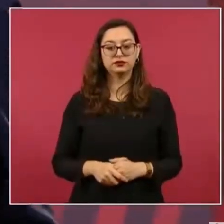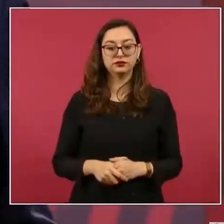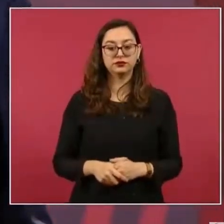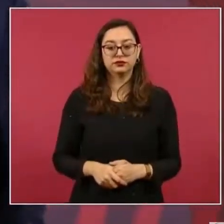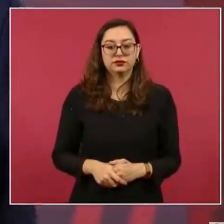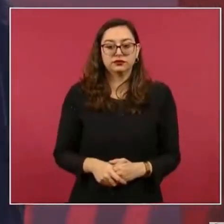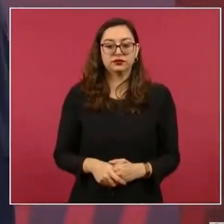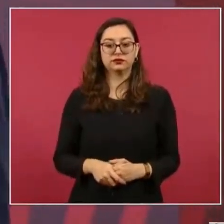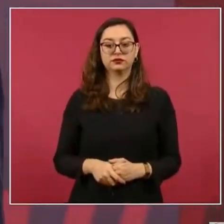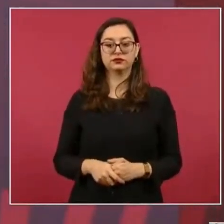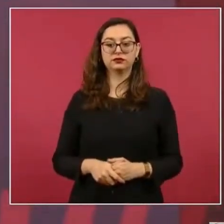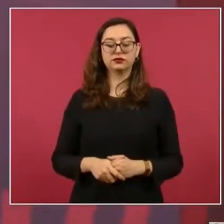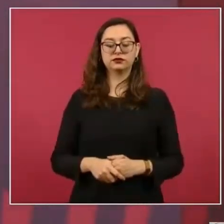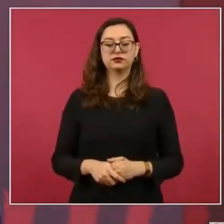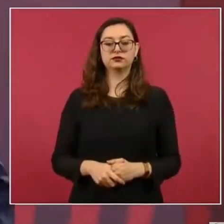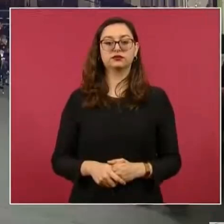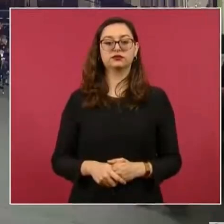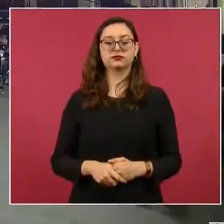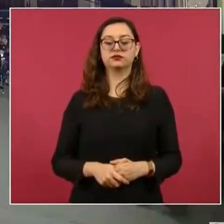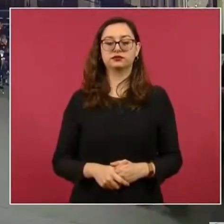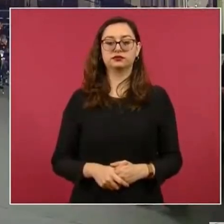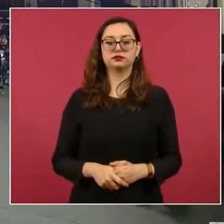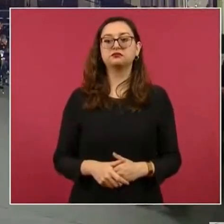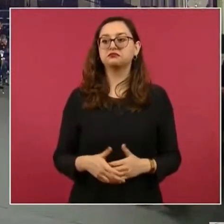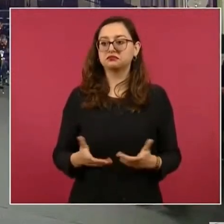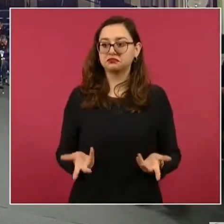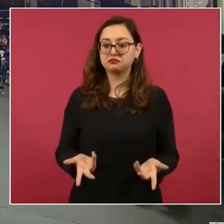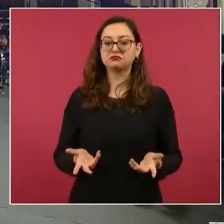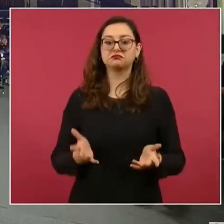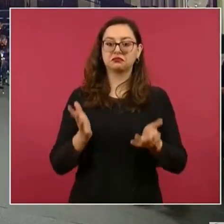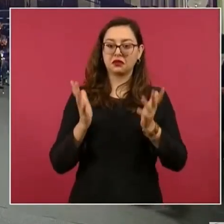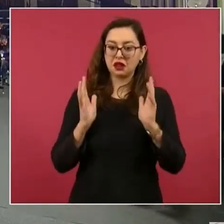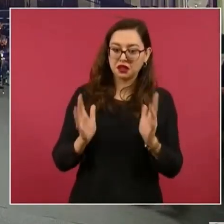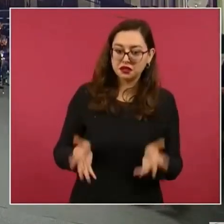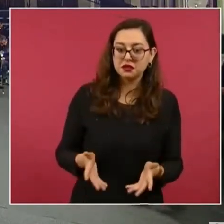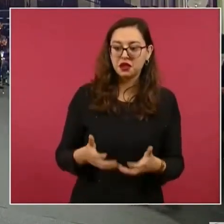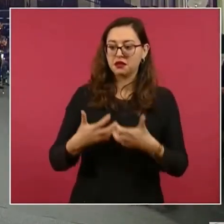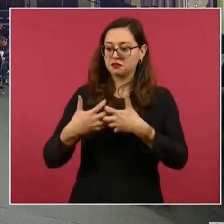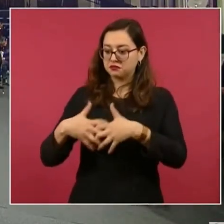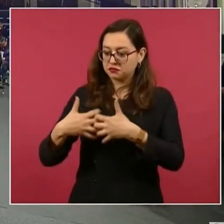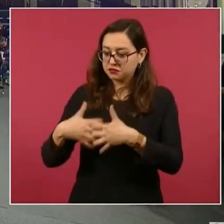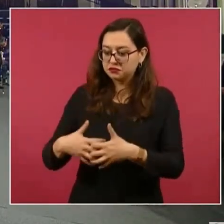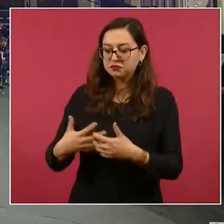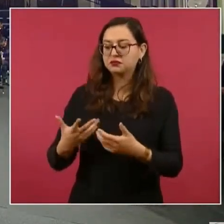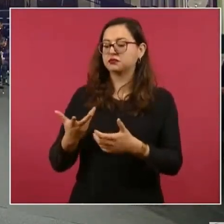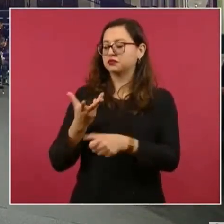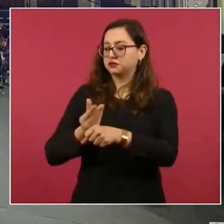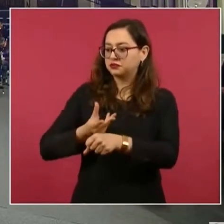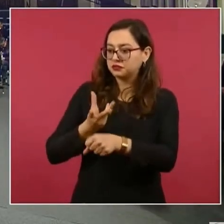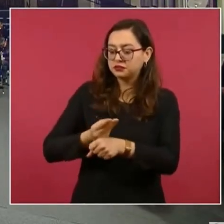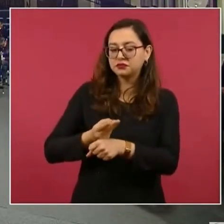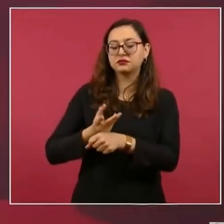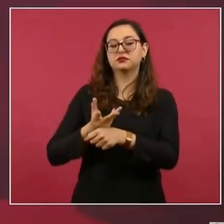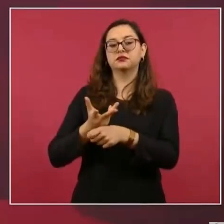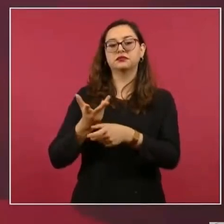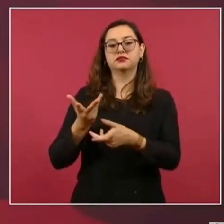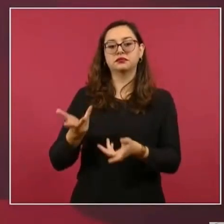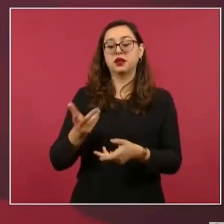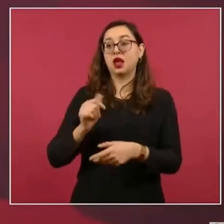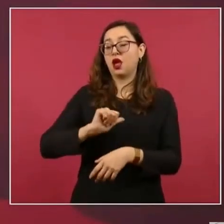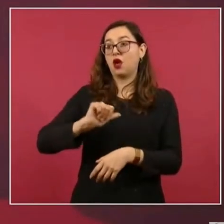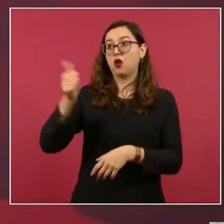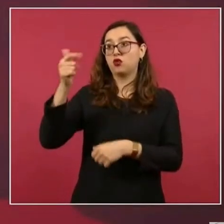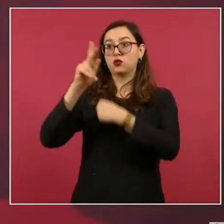maquinistas, operadores en Europa.